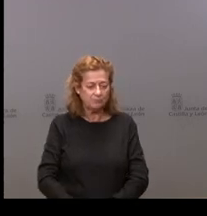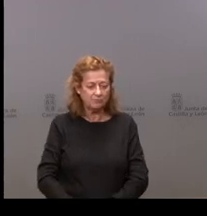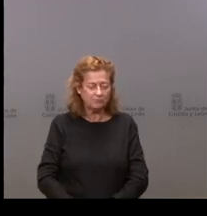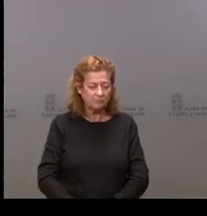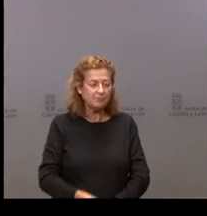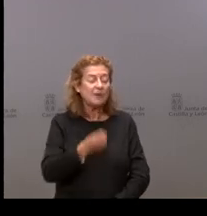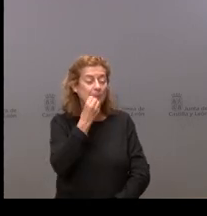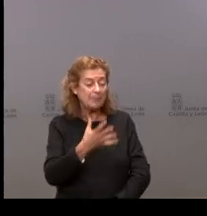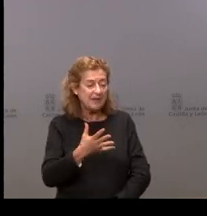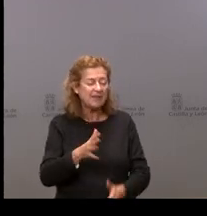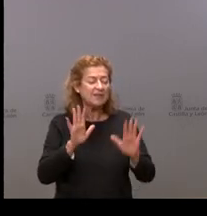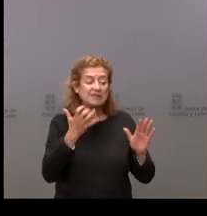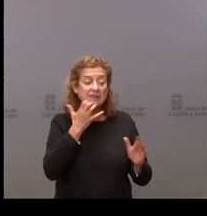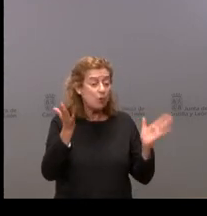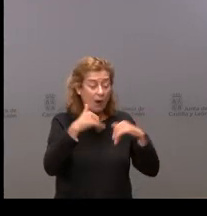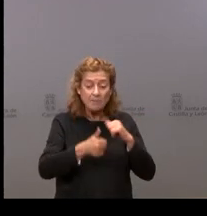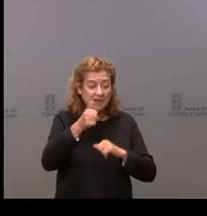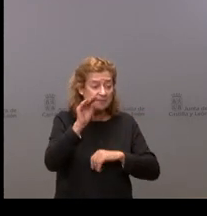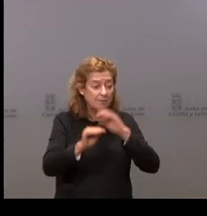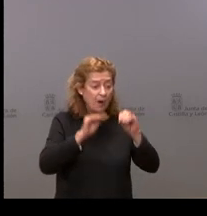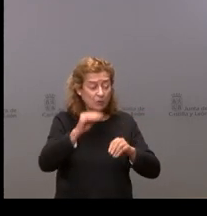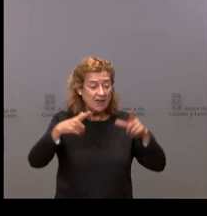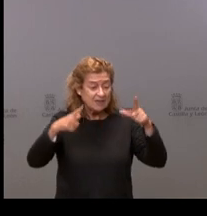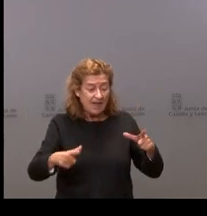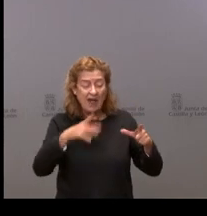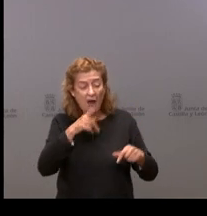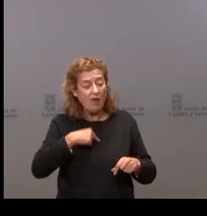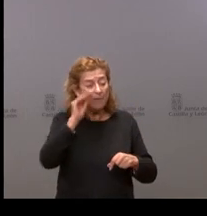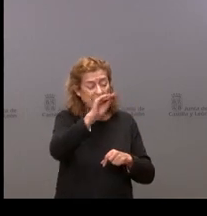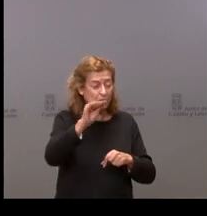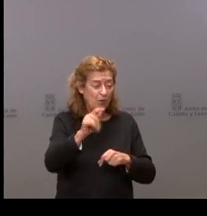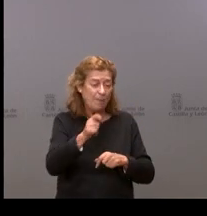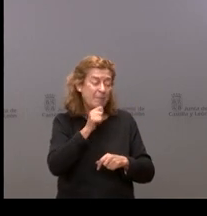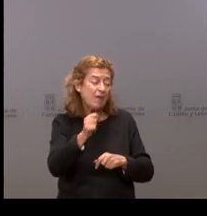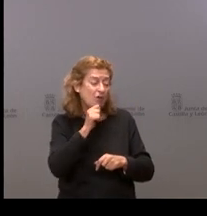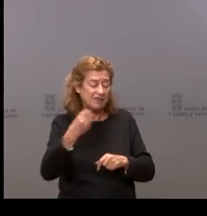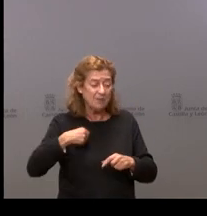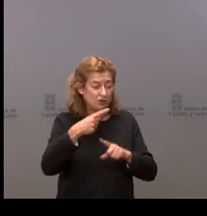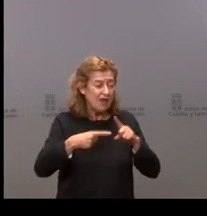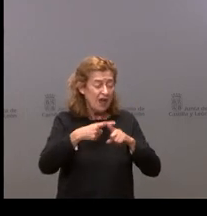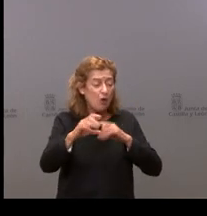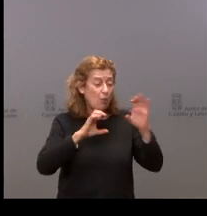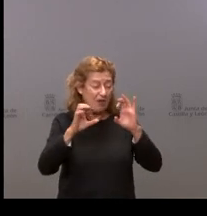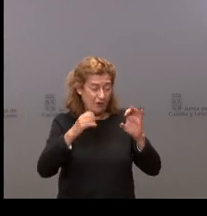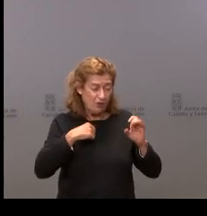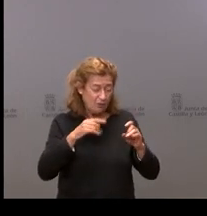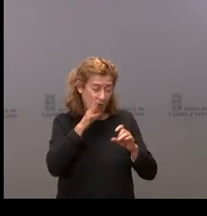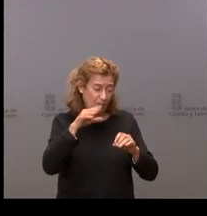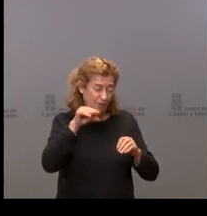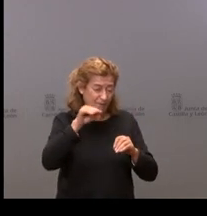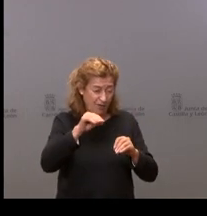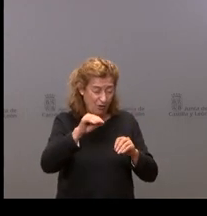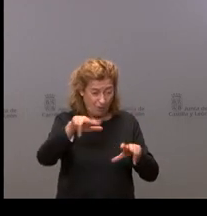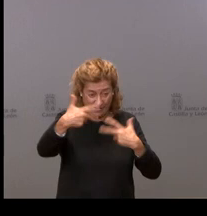Muy bien, pues si no hay más preguntas en la sala, damos paso a los periodistas, medios de comunicación que nos siguen por videoconferencia.